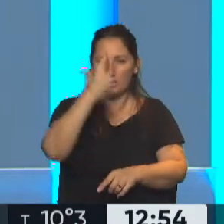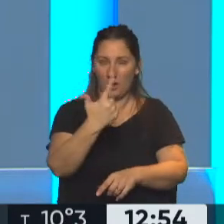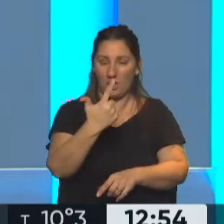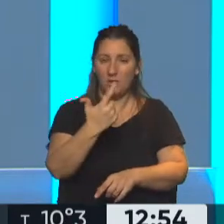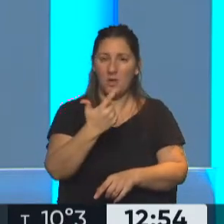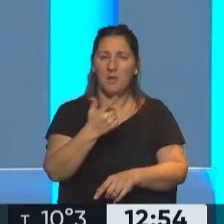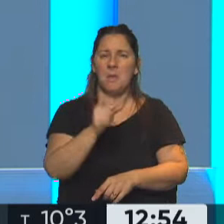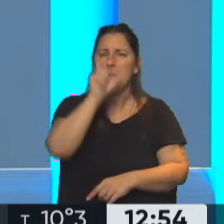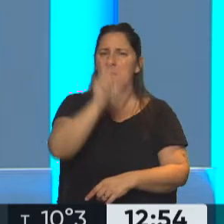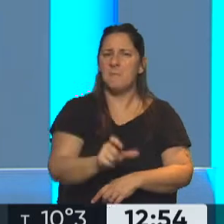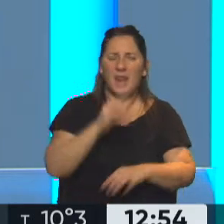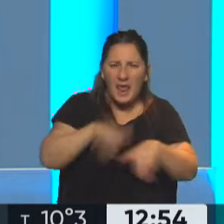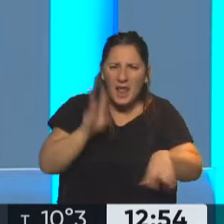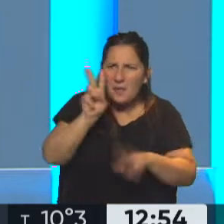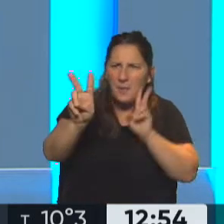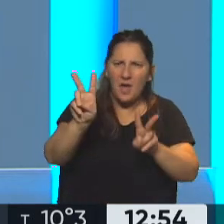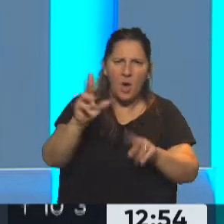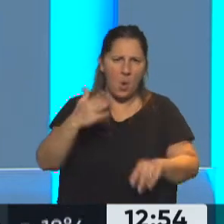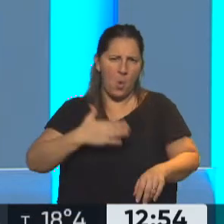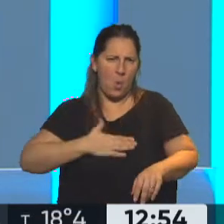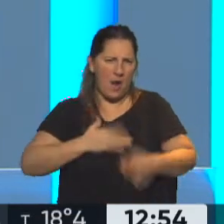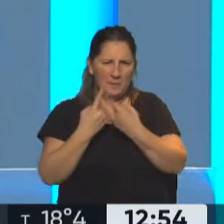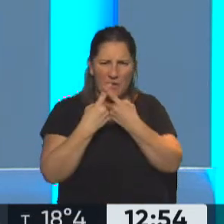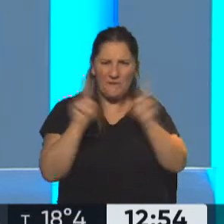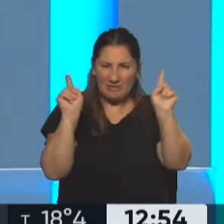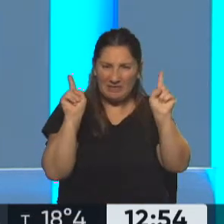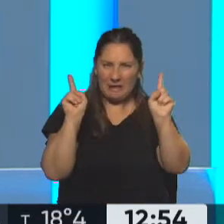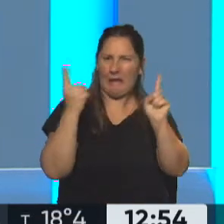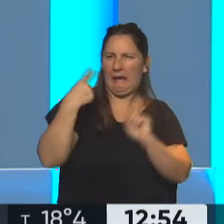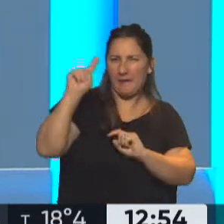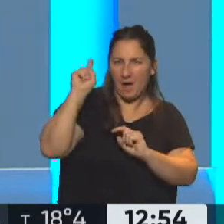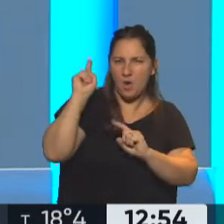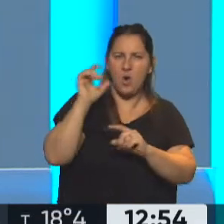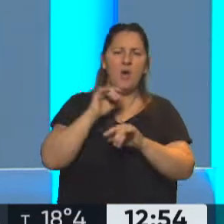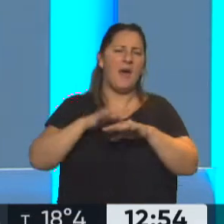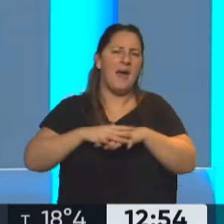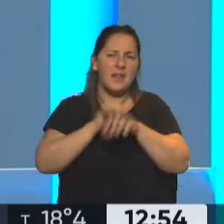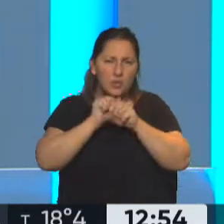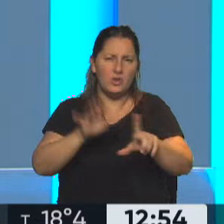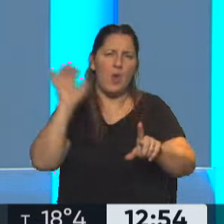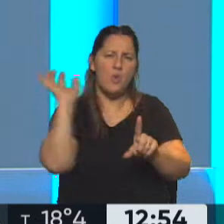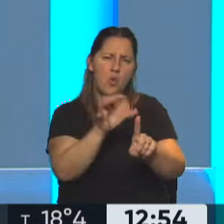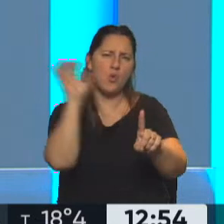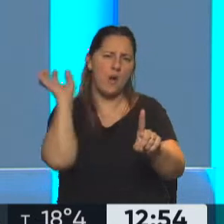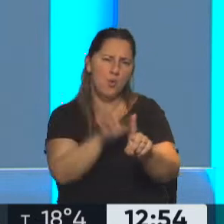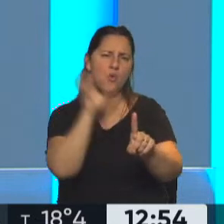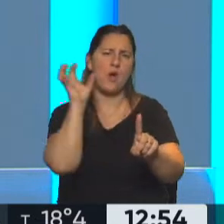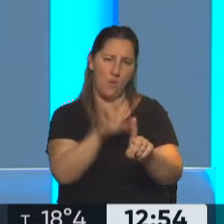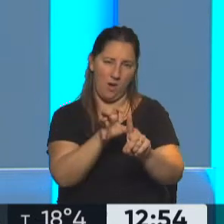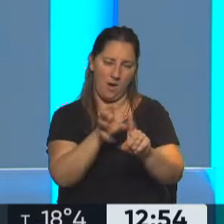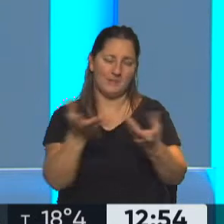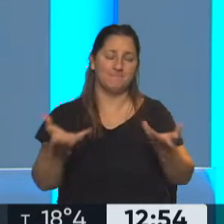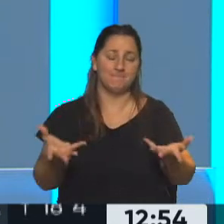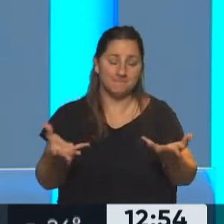a alguien que no responde a la cuestión hegemónica y lo hostigan a través de las redes con fotos de esta persona. Bueno, son situaciones